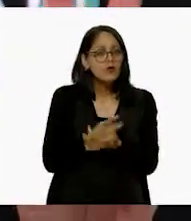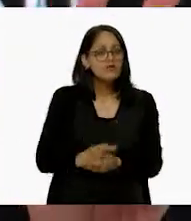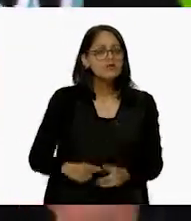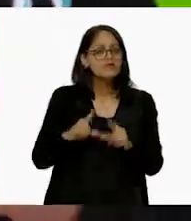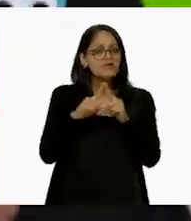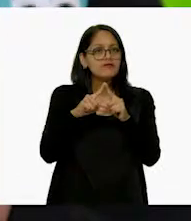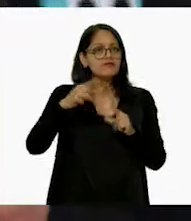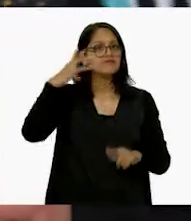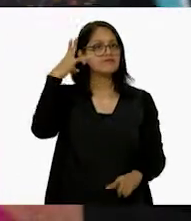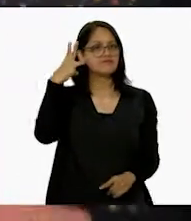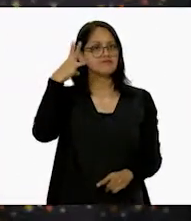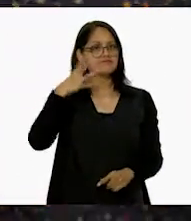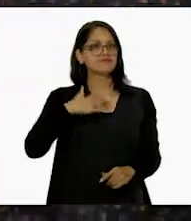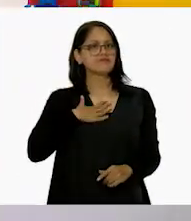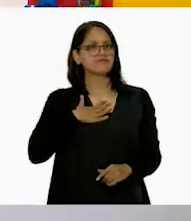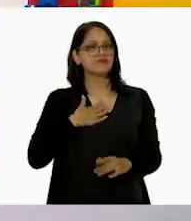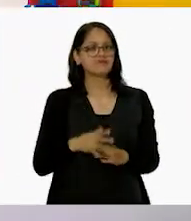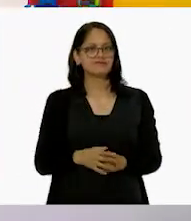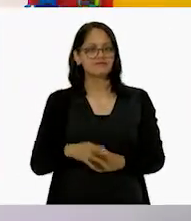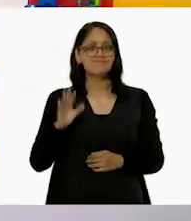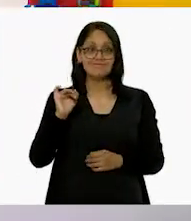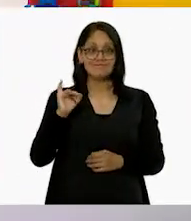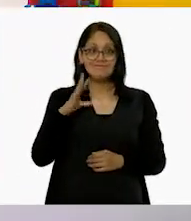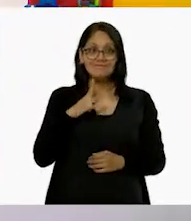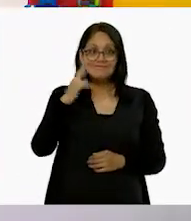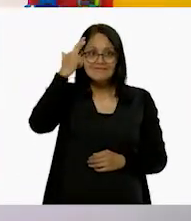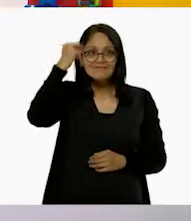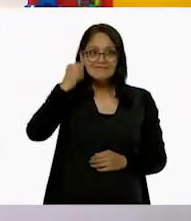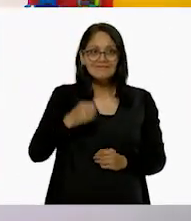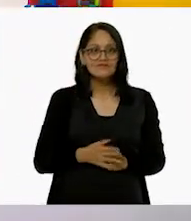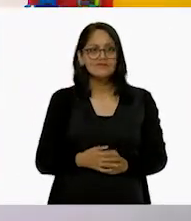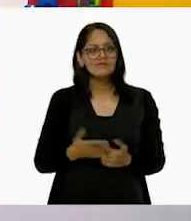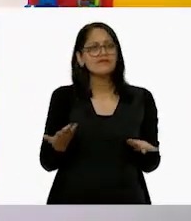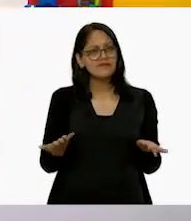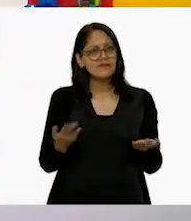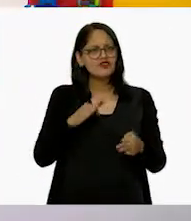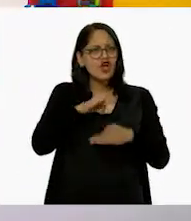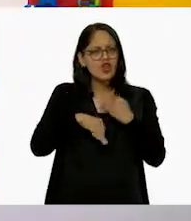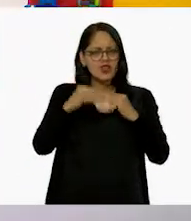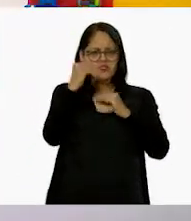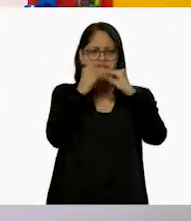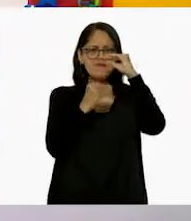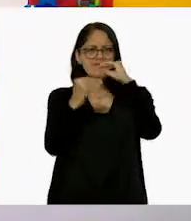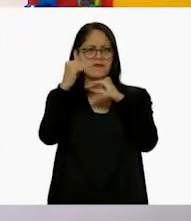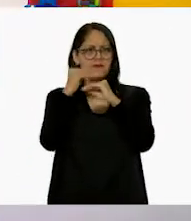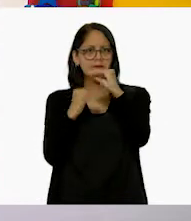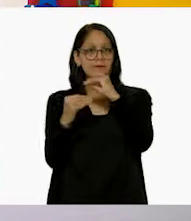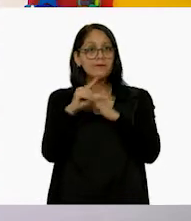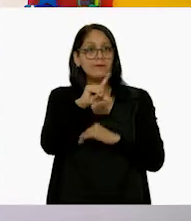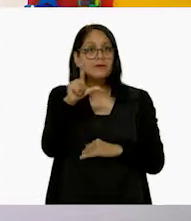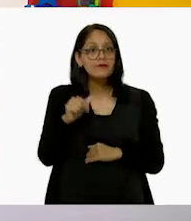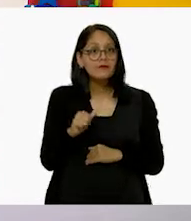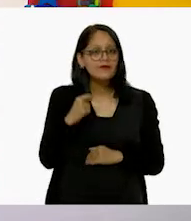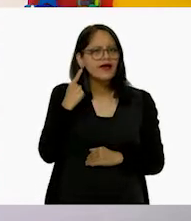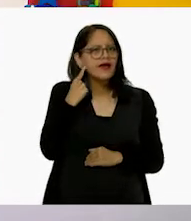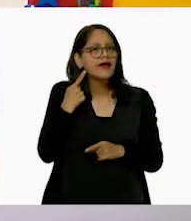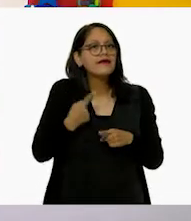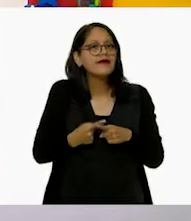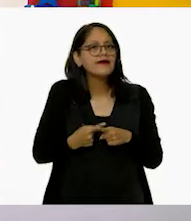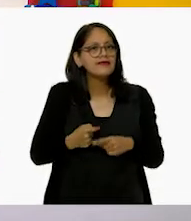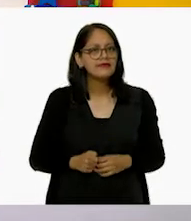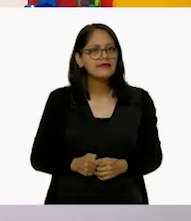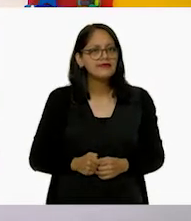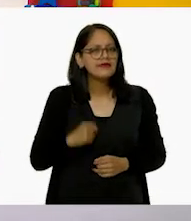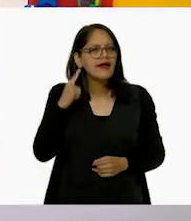lados. Pues sí. Sí, pues todos tenían razón. Así que estaban discutiendo. Hasta que los escuchó, ¿quién creen?